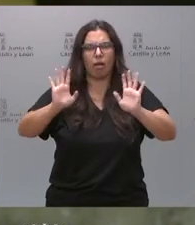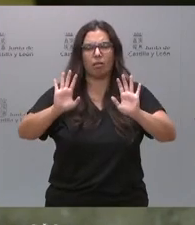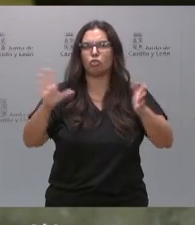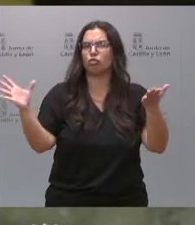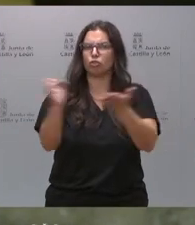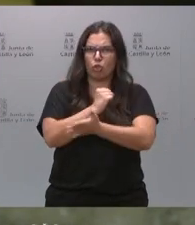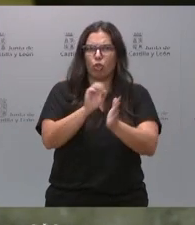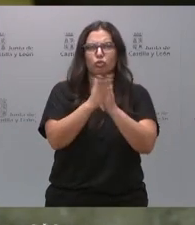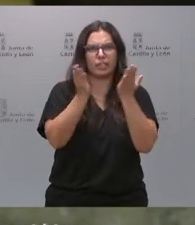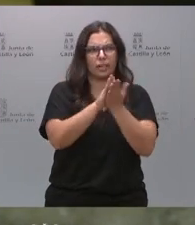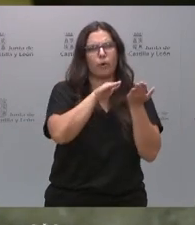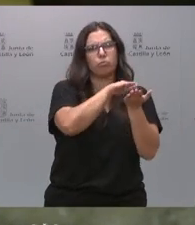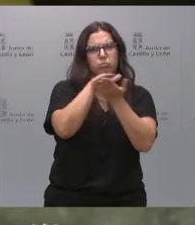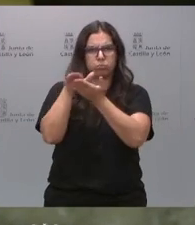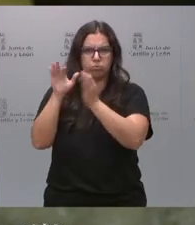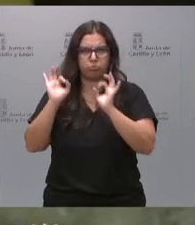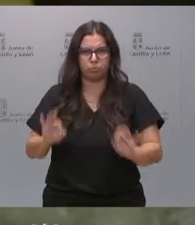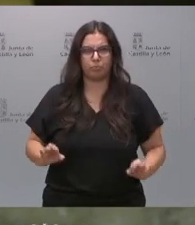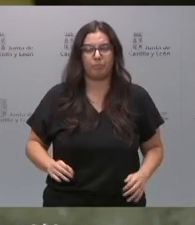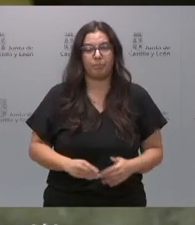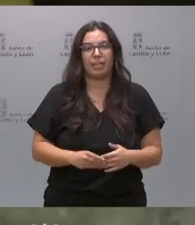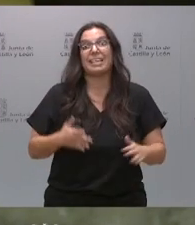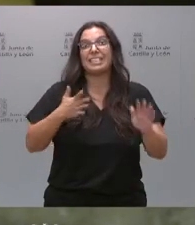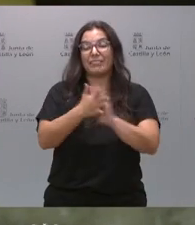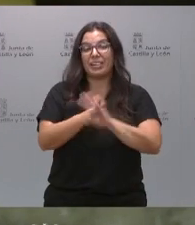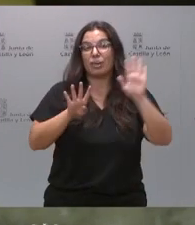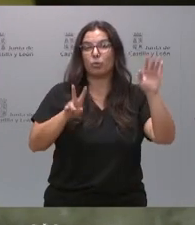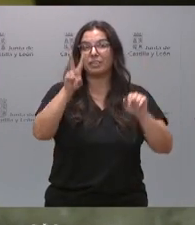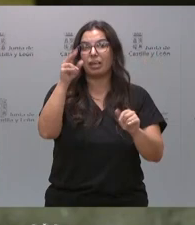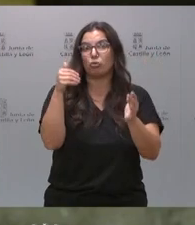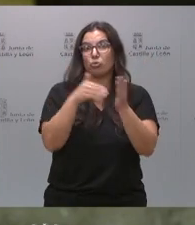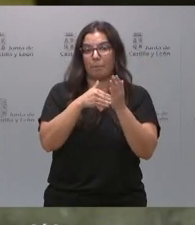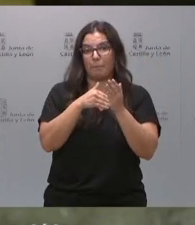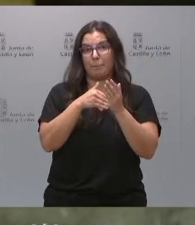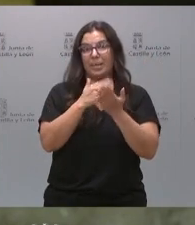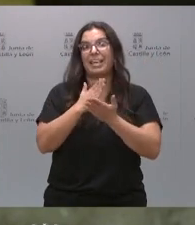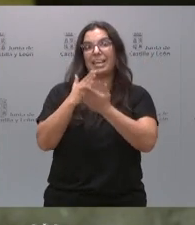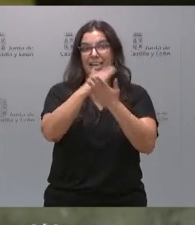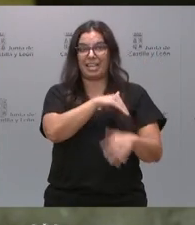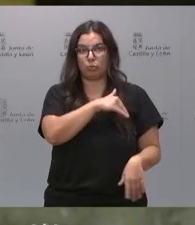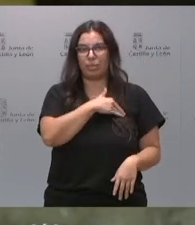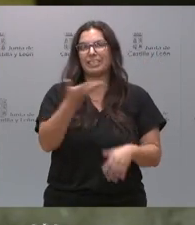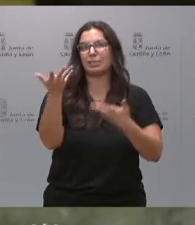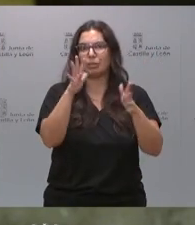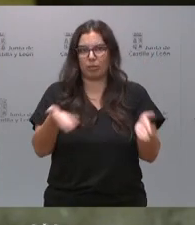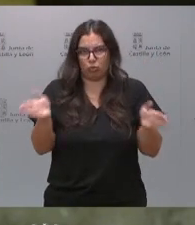por circunstancias económicas. Estamos hablando de 92.000 estudiantes aproximadamente.